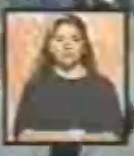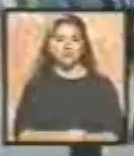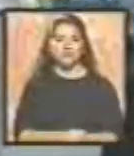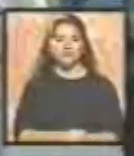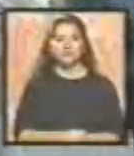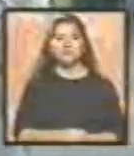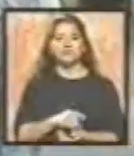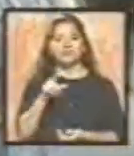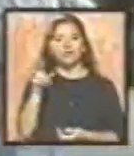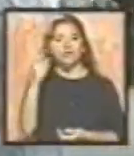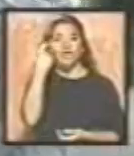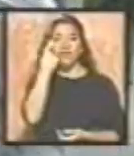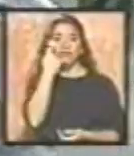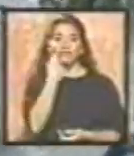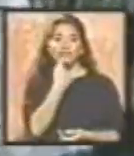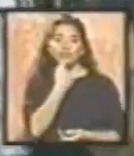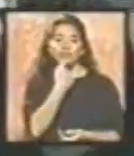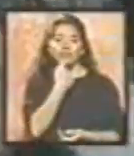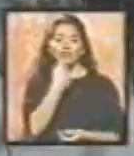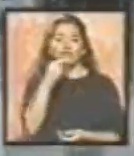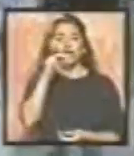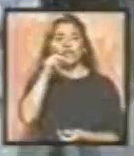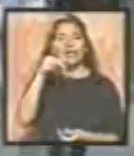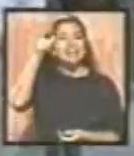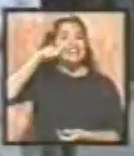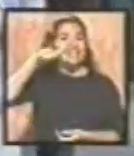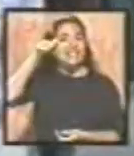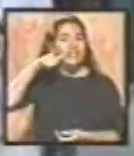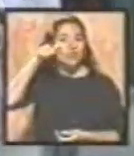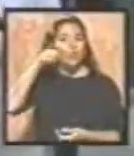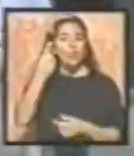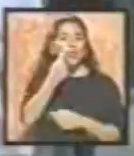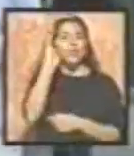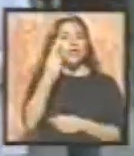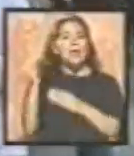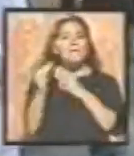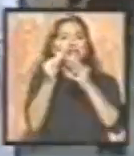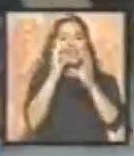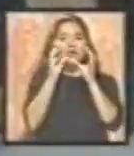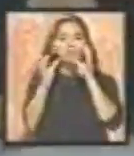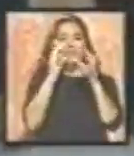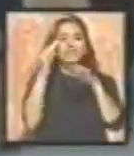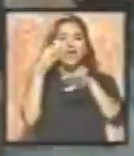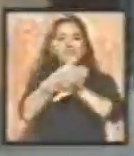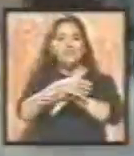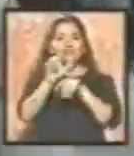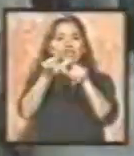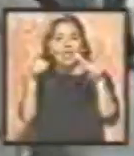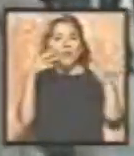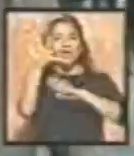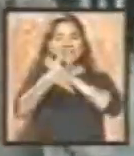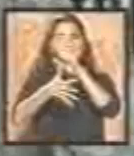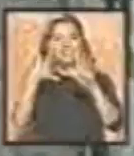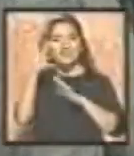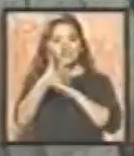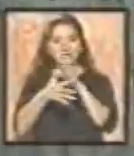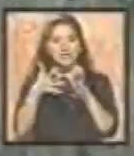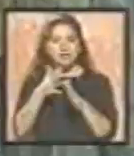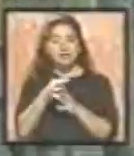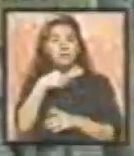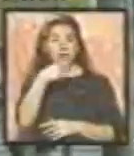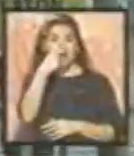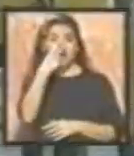Nicolás es sordo, mudo de nacimiento, su única forma de comunicación, es a través del lenguaje de señas, pero